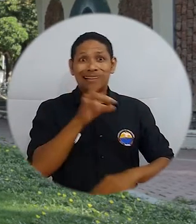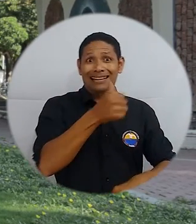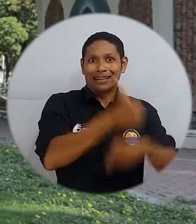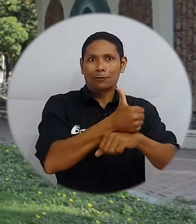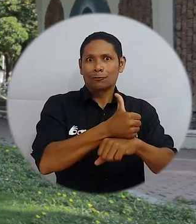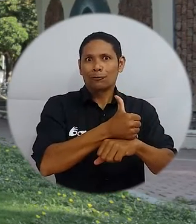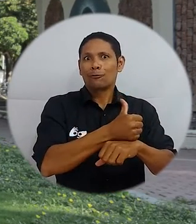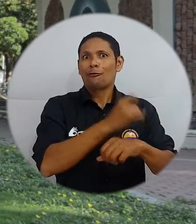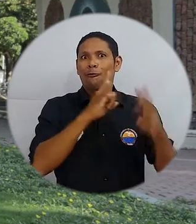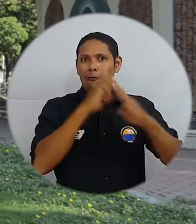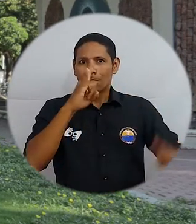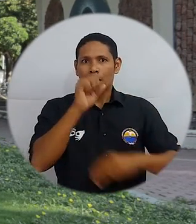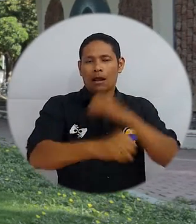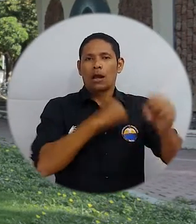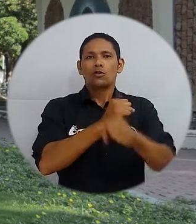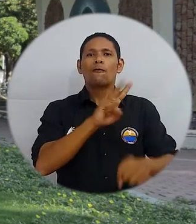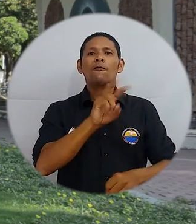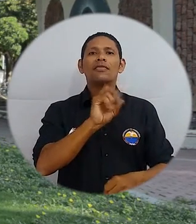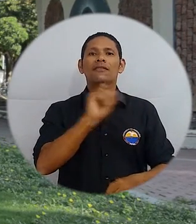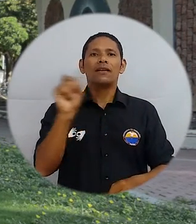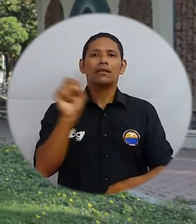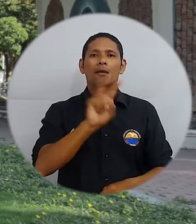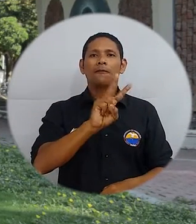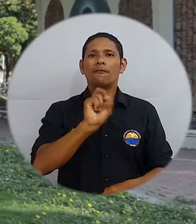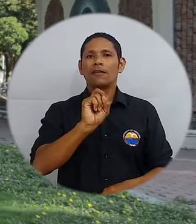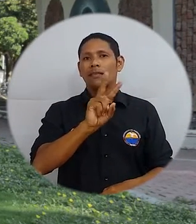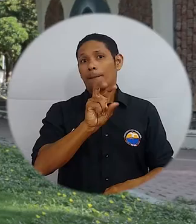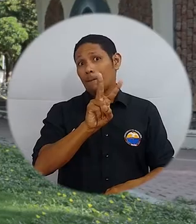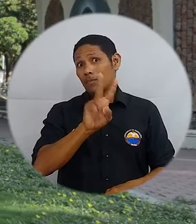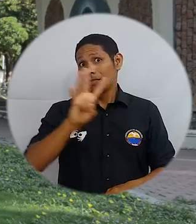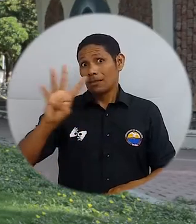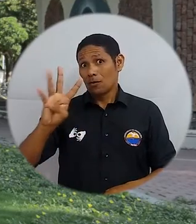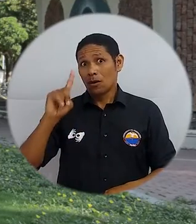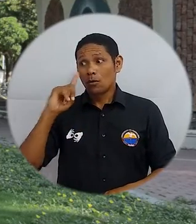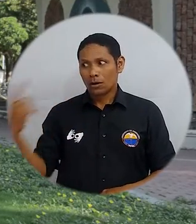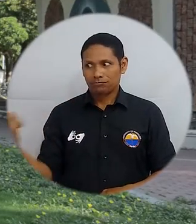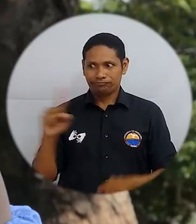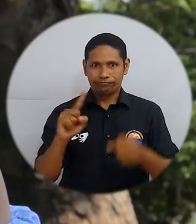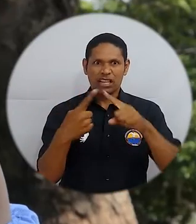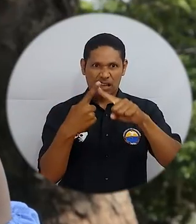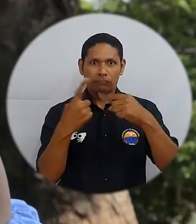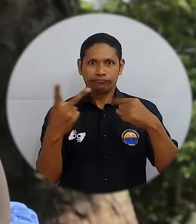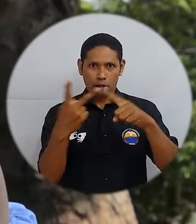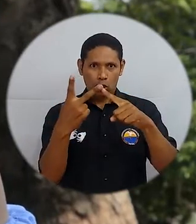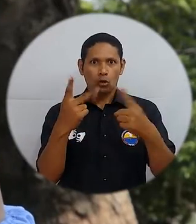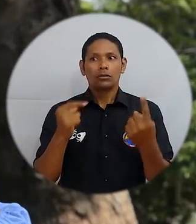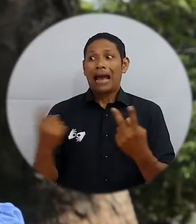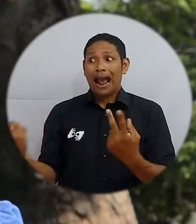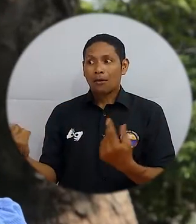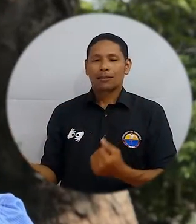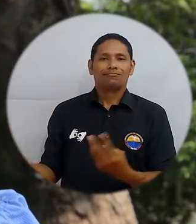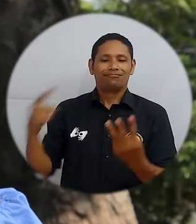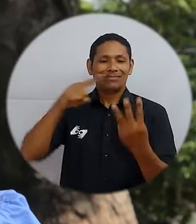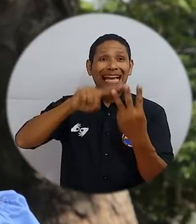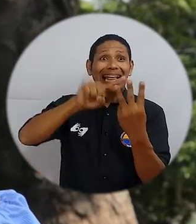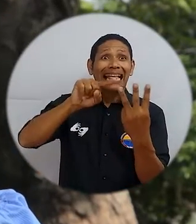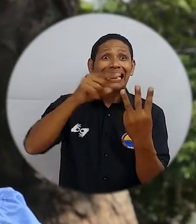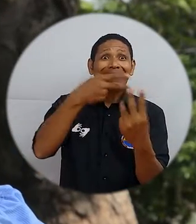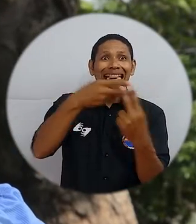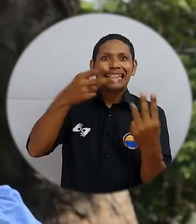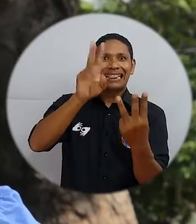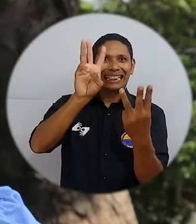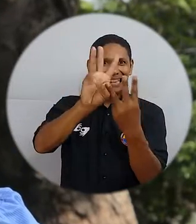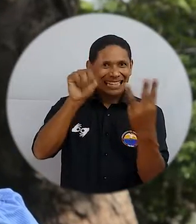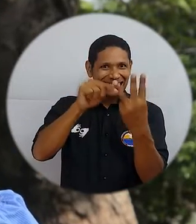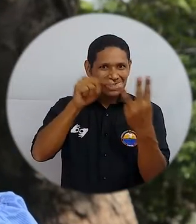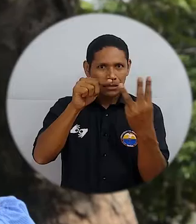2020-2024, en la que abrimos paso a los candidatos que participan del proceso. A continuación presentamos al candidato con